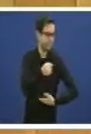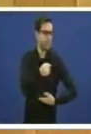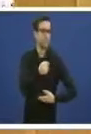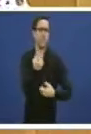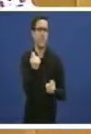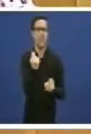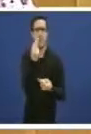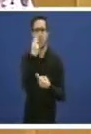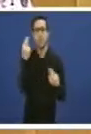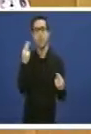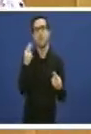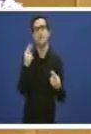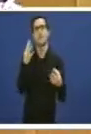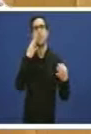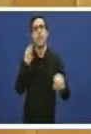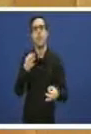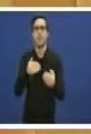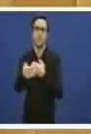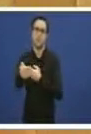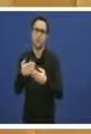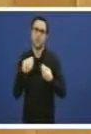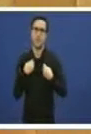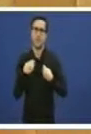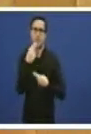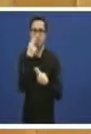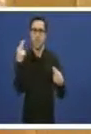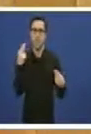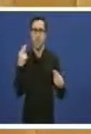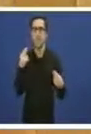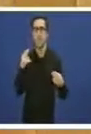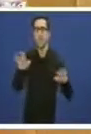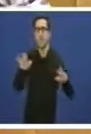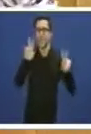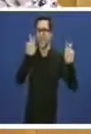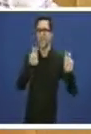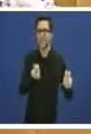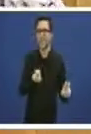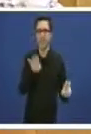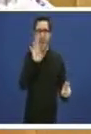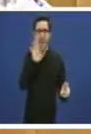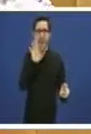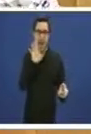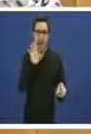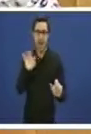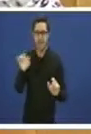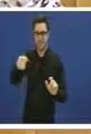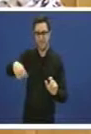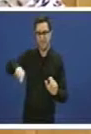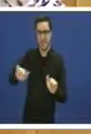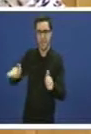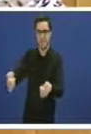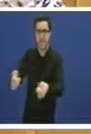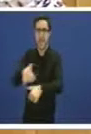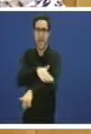futuro da sanidade pública. Pero todos estes temas que están en debate desde que vostedes chegaron ao